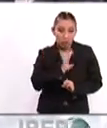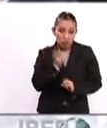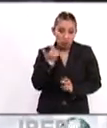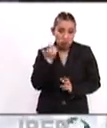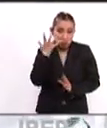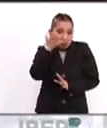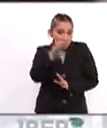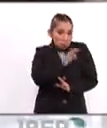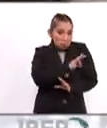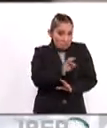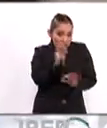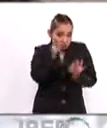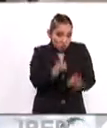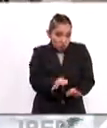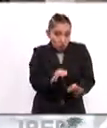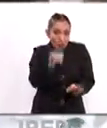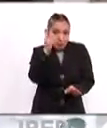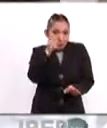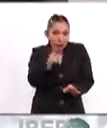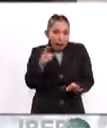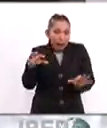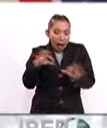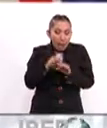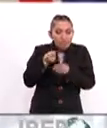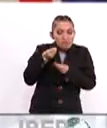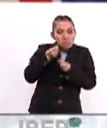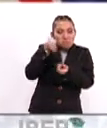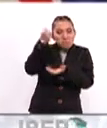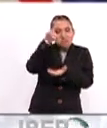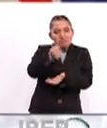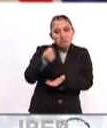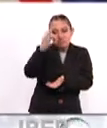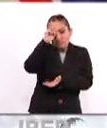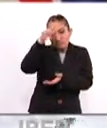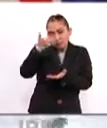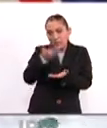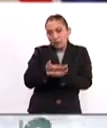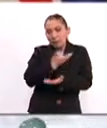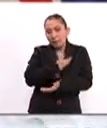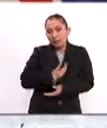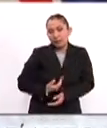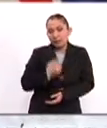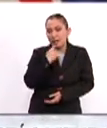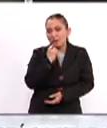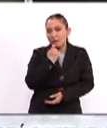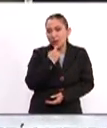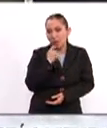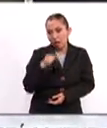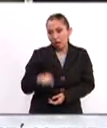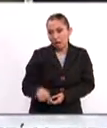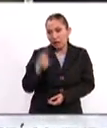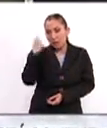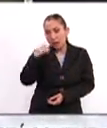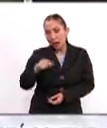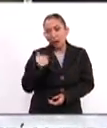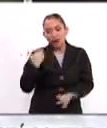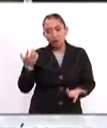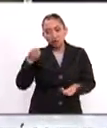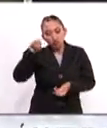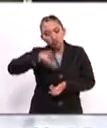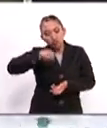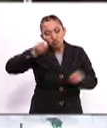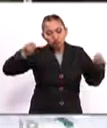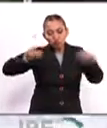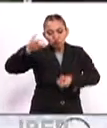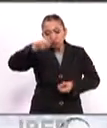intención real de hacer esta inversión que propuso el presidente Andrés Manuel López Obrador para hacer un fondo